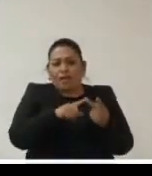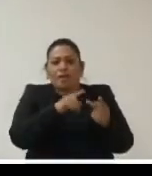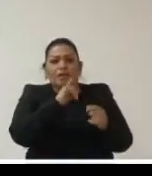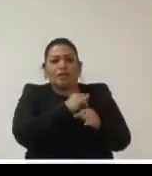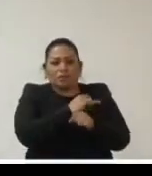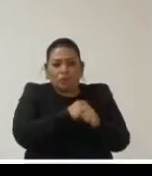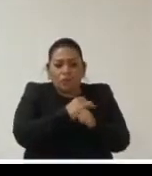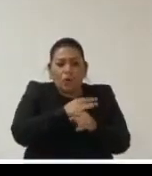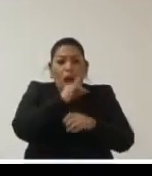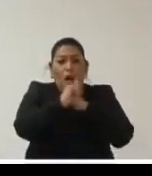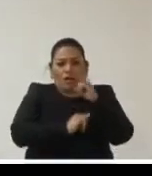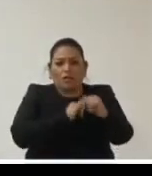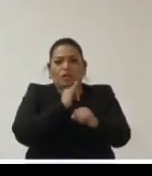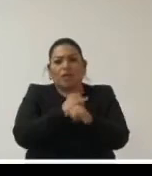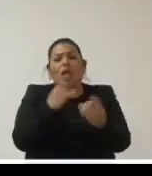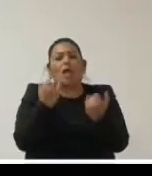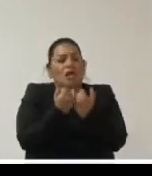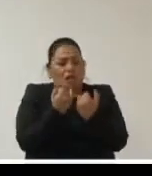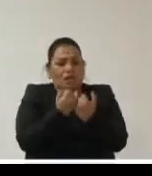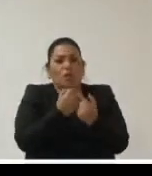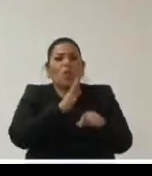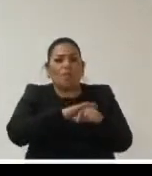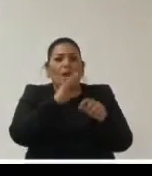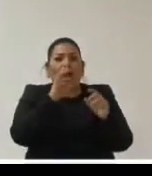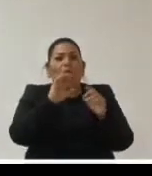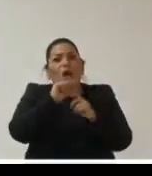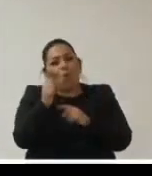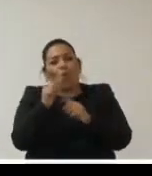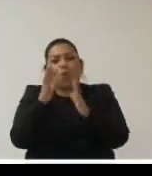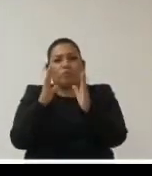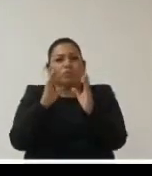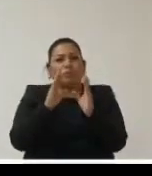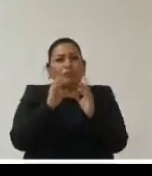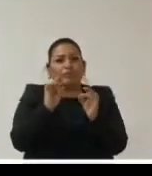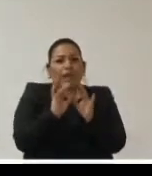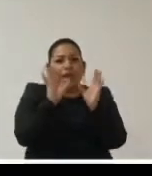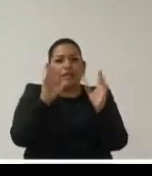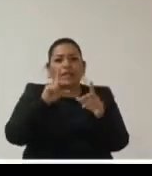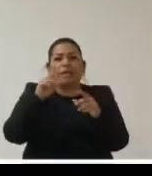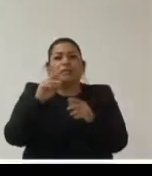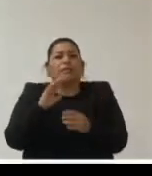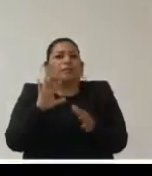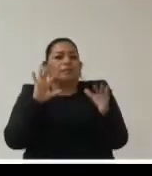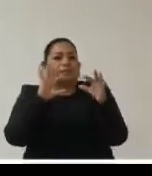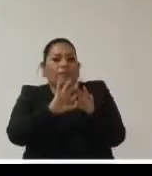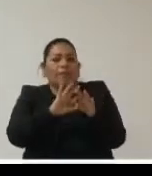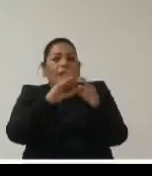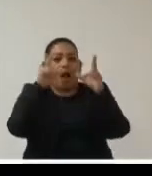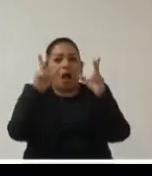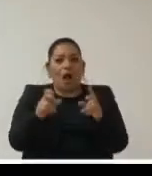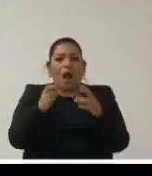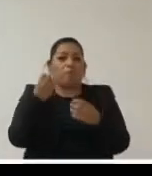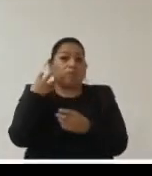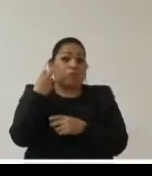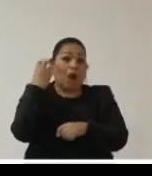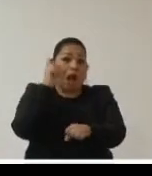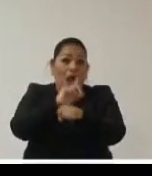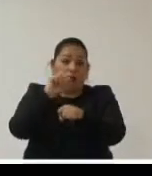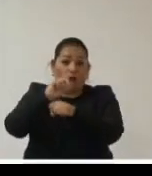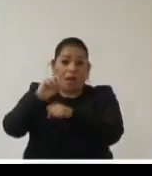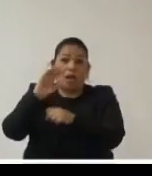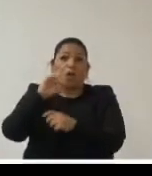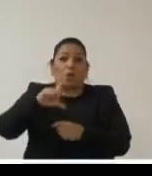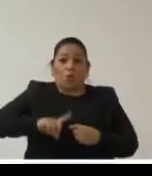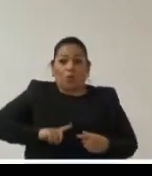internacional tenemos uno más sobre transparencia proactiva con temas relevantes de las conferencias de prensa que ha dado el gobierno